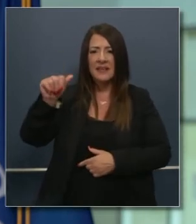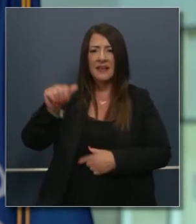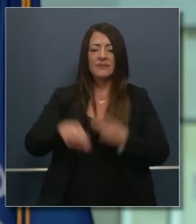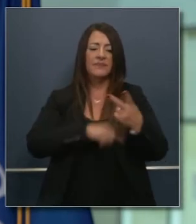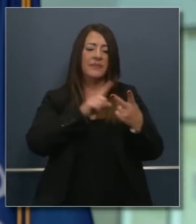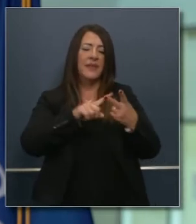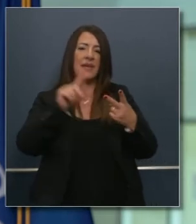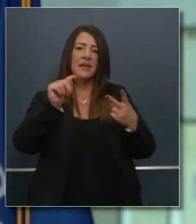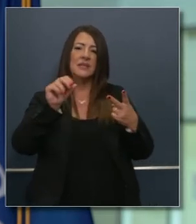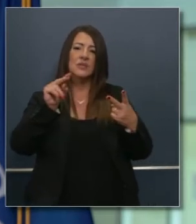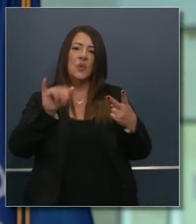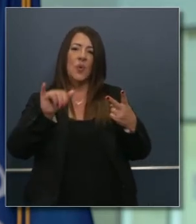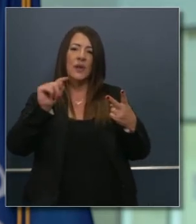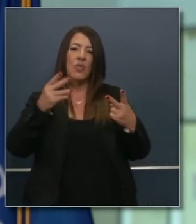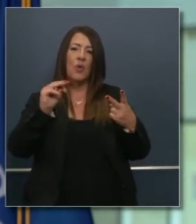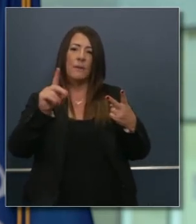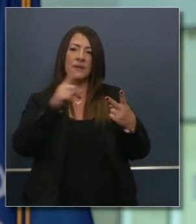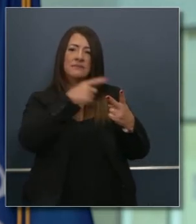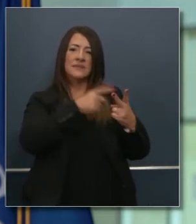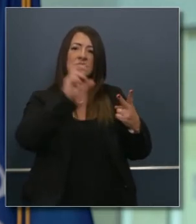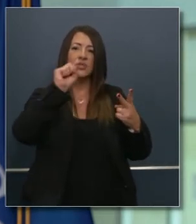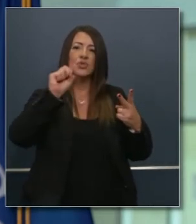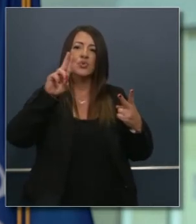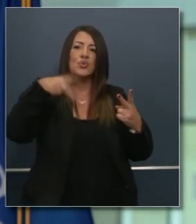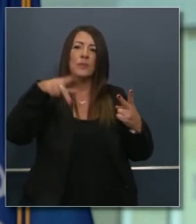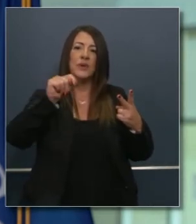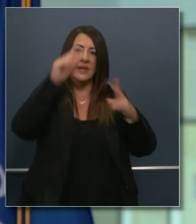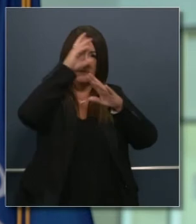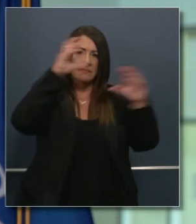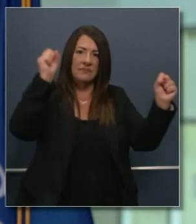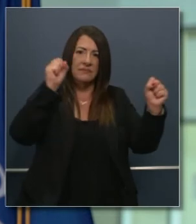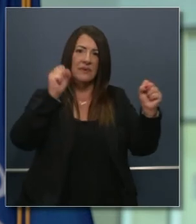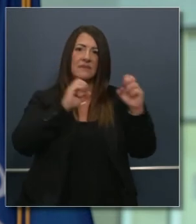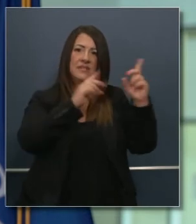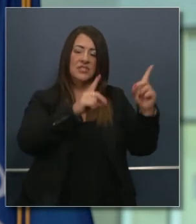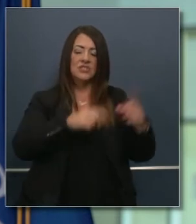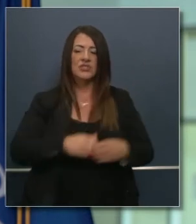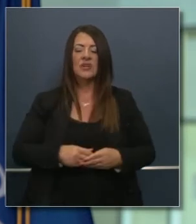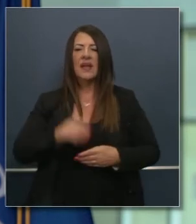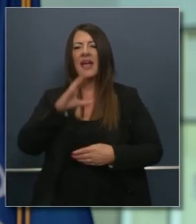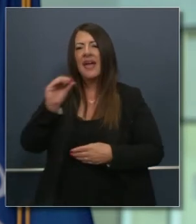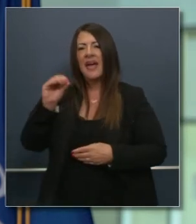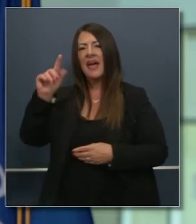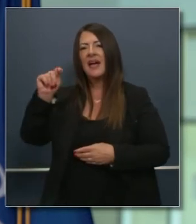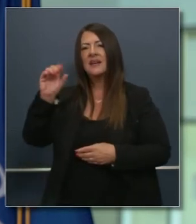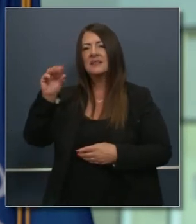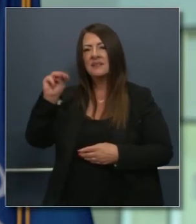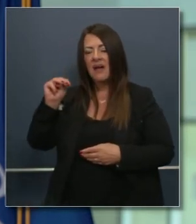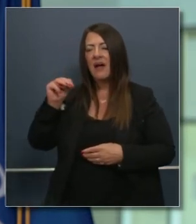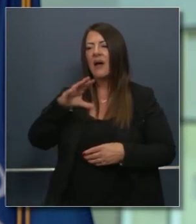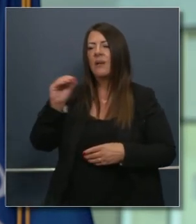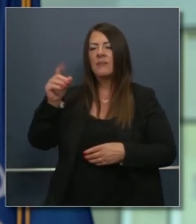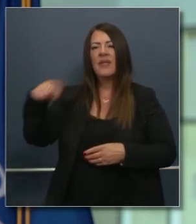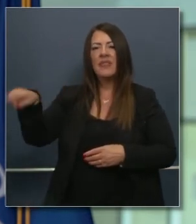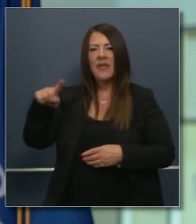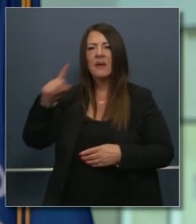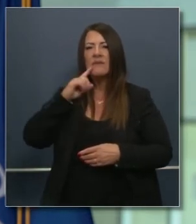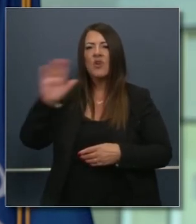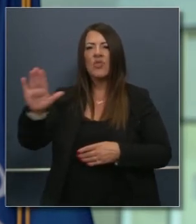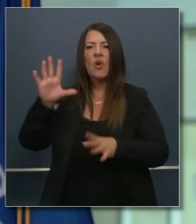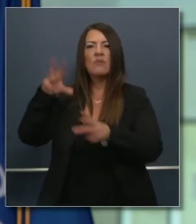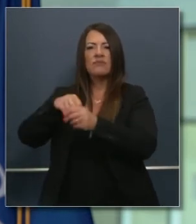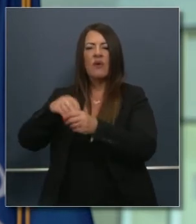la educación pública linda darling también por favor gracias a tony thurman y también a ton steyer por